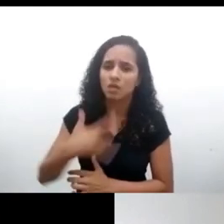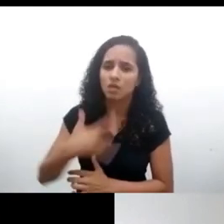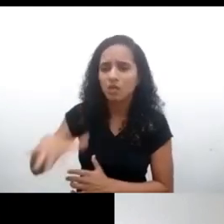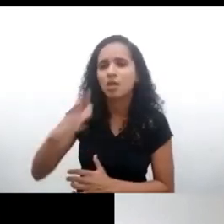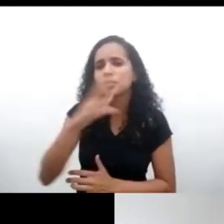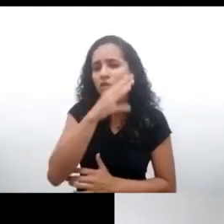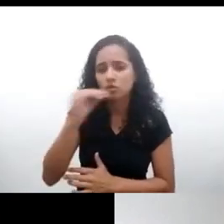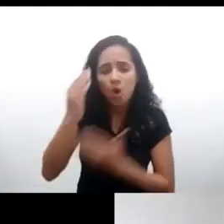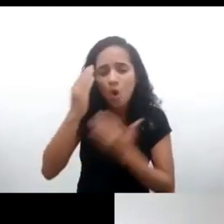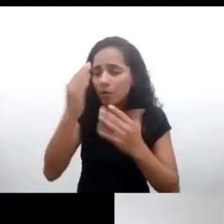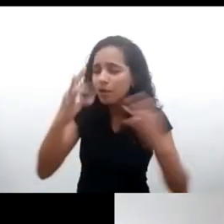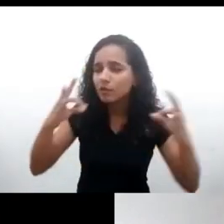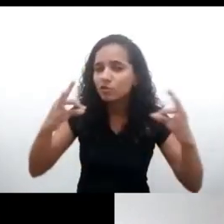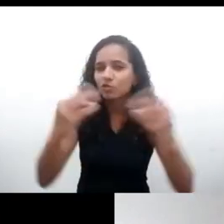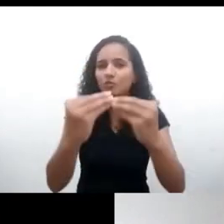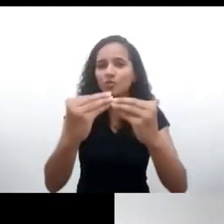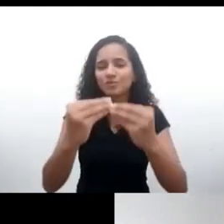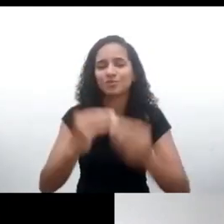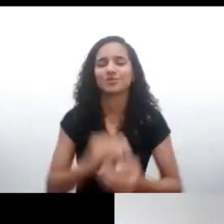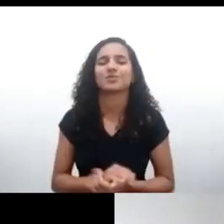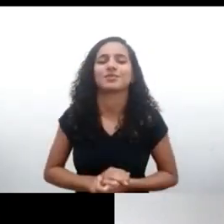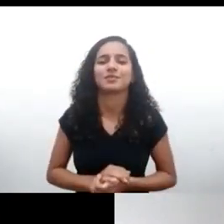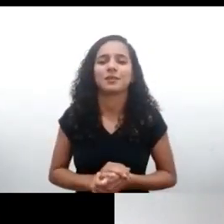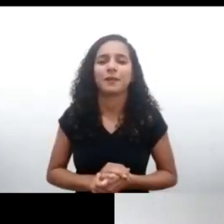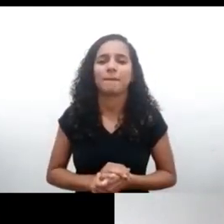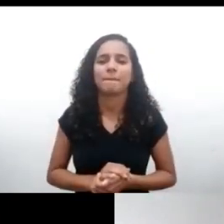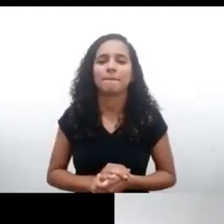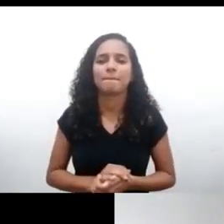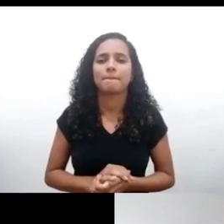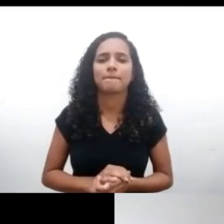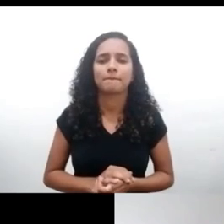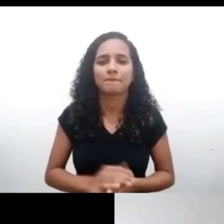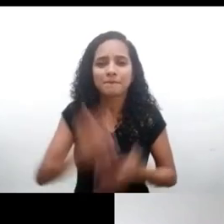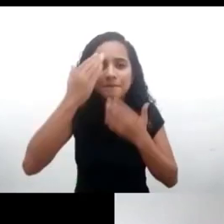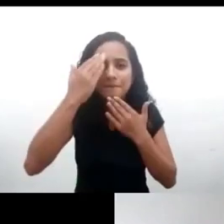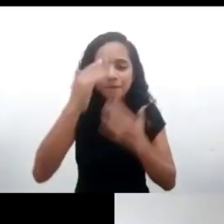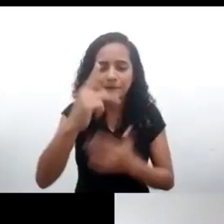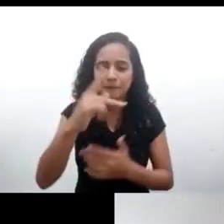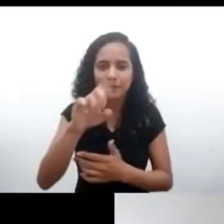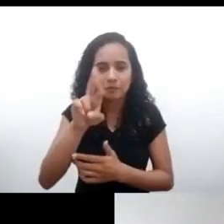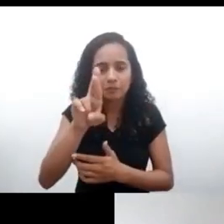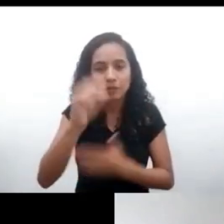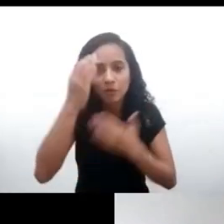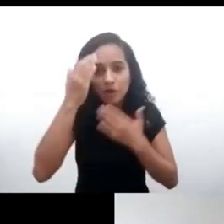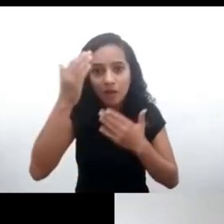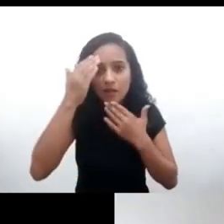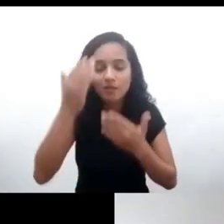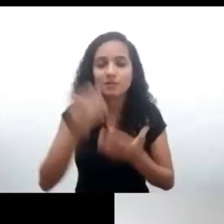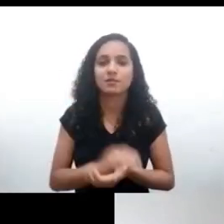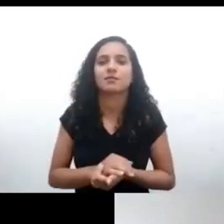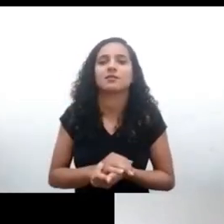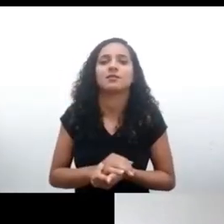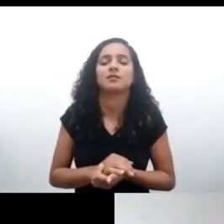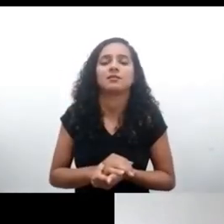Lionel. Y por fin, Laura. Muchas gracias, Lionel. Y por fin, Laura. Muchas gracias, Pedro. Yo quisiera